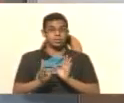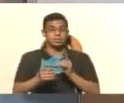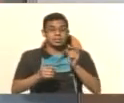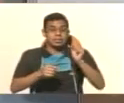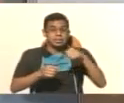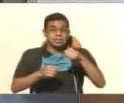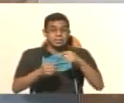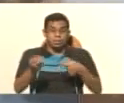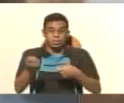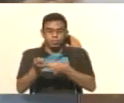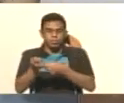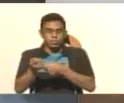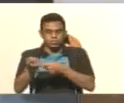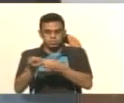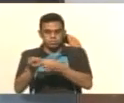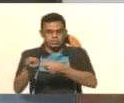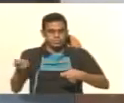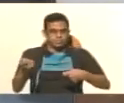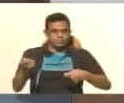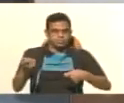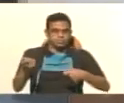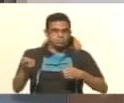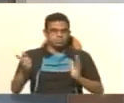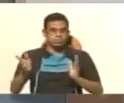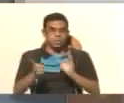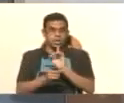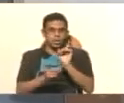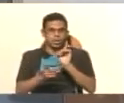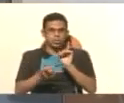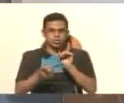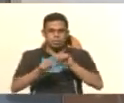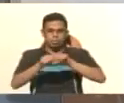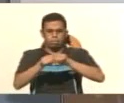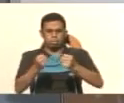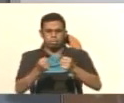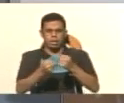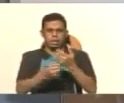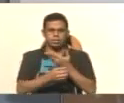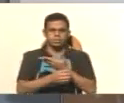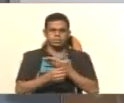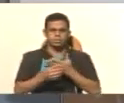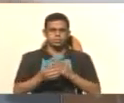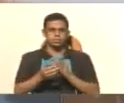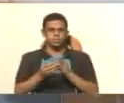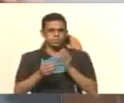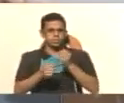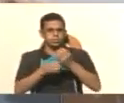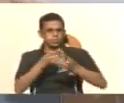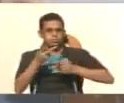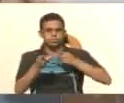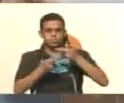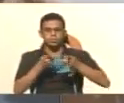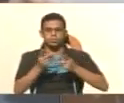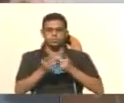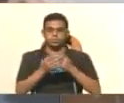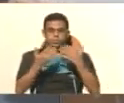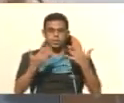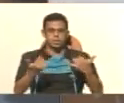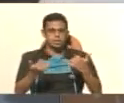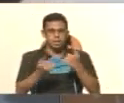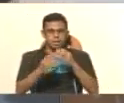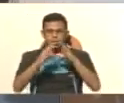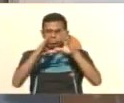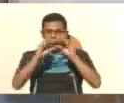tenemos conectada la desconectamos para evitar cualquier falla en su funcionamiento. Una vez verificamos que el computador esté